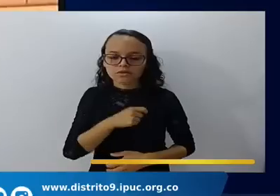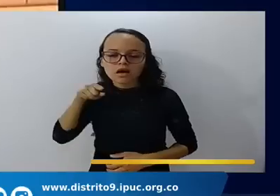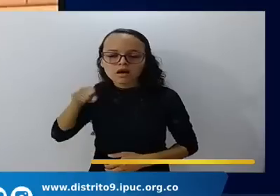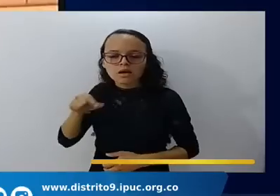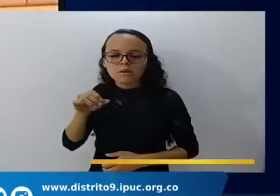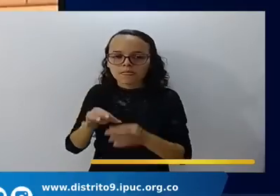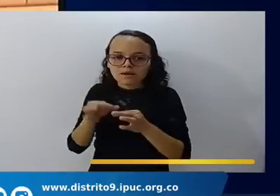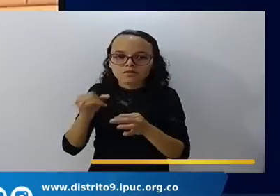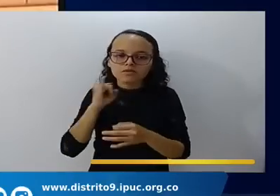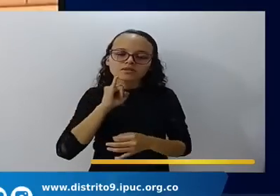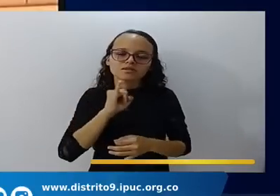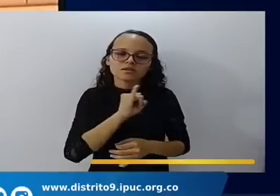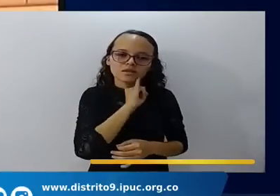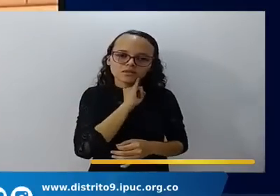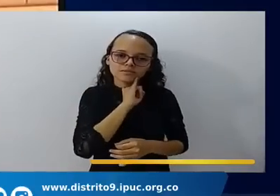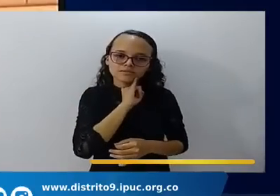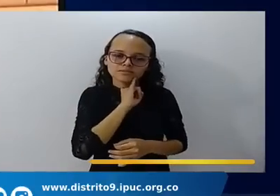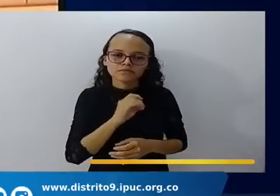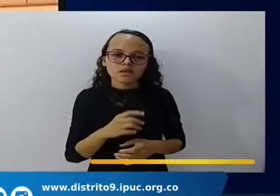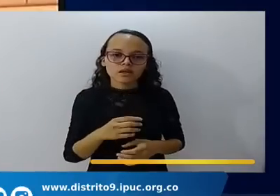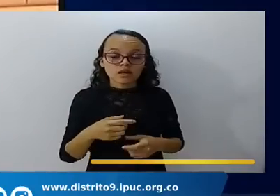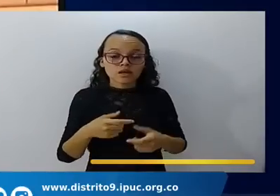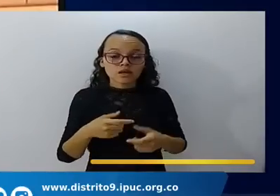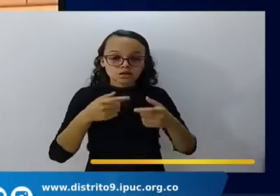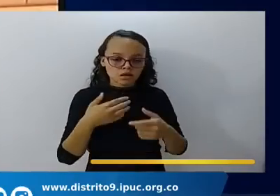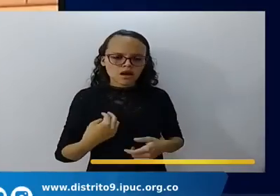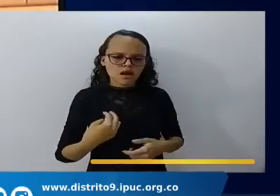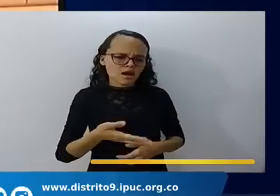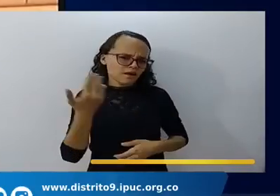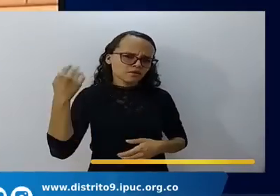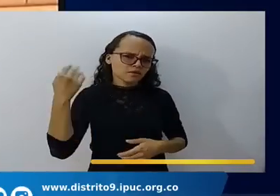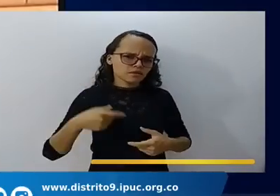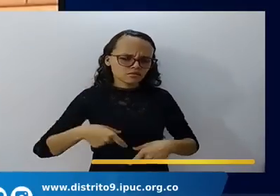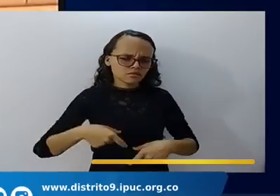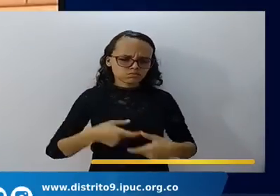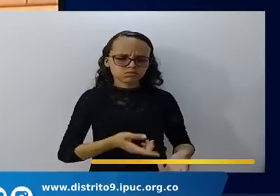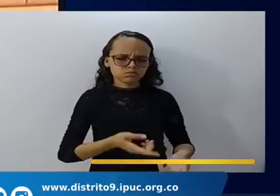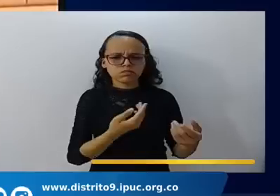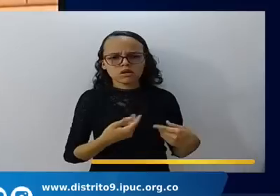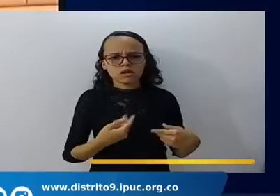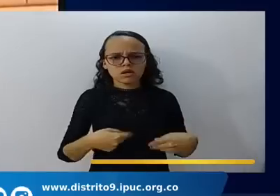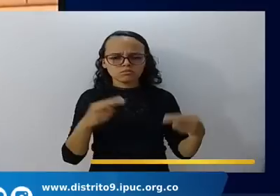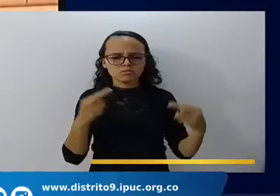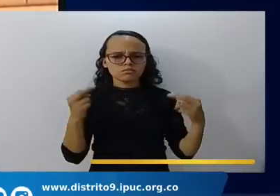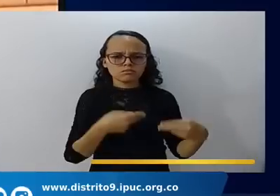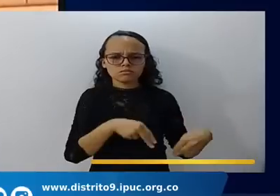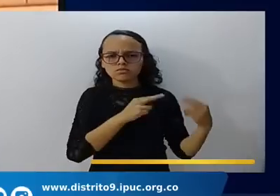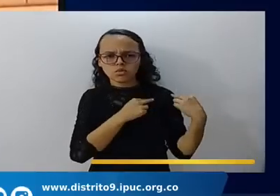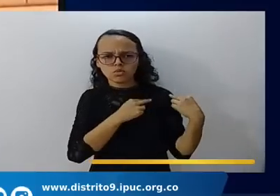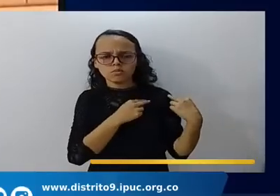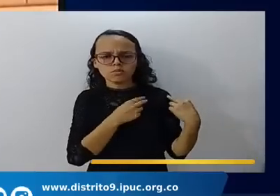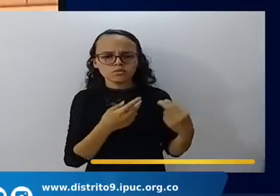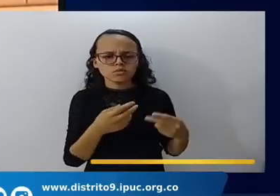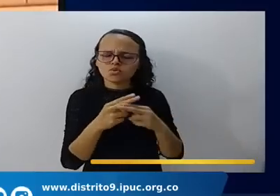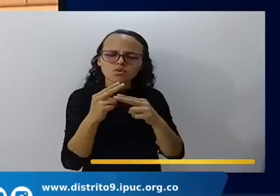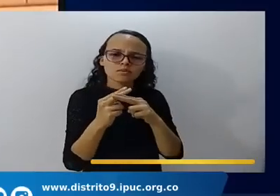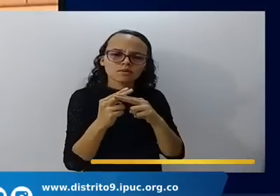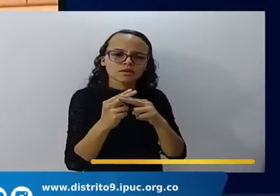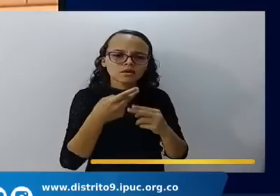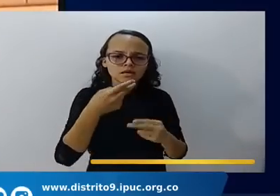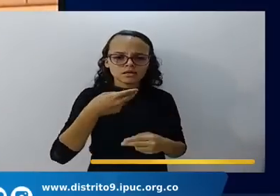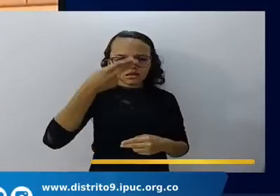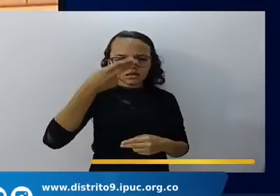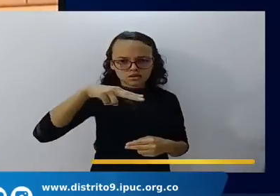rehusó ser llamado hijo de la hija de Faraón y dice escogiendo antes ser